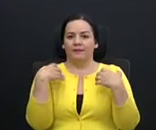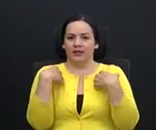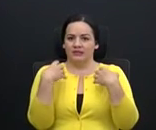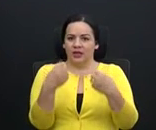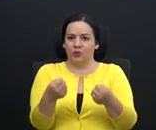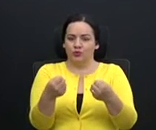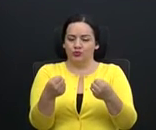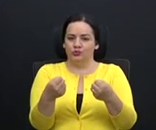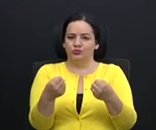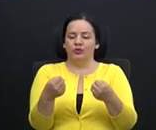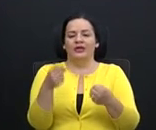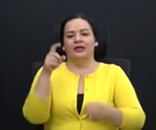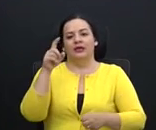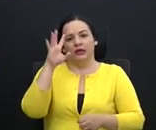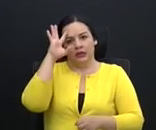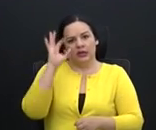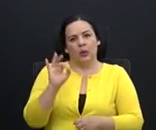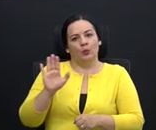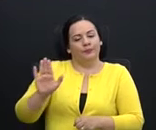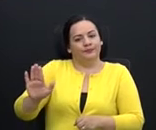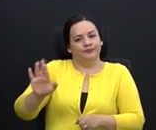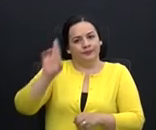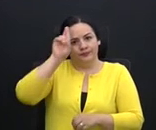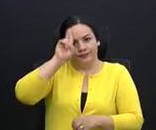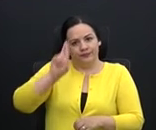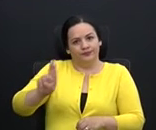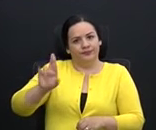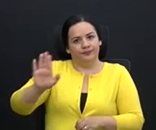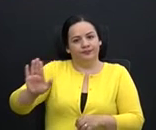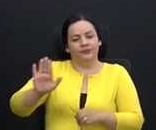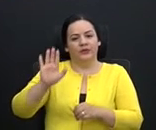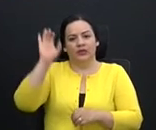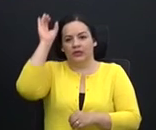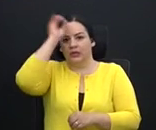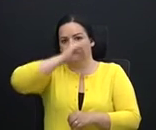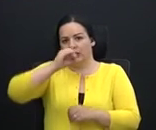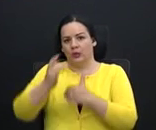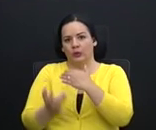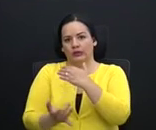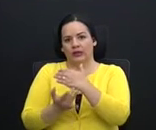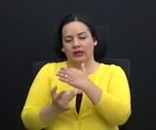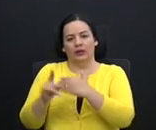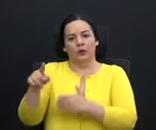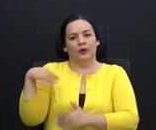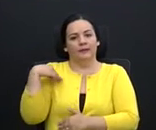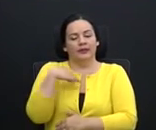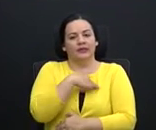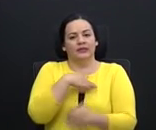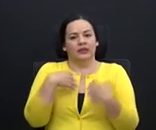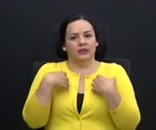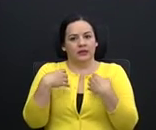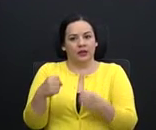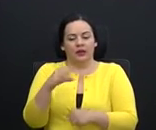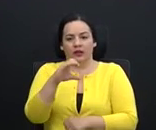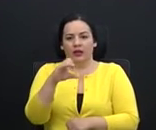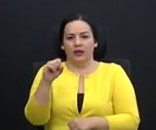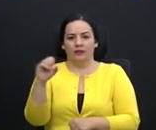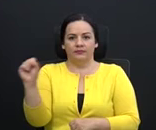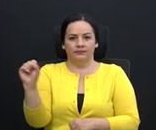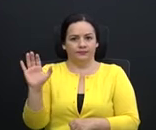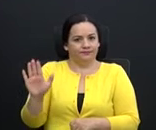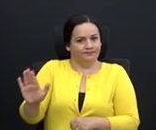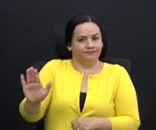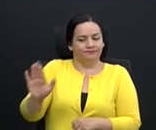propiamente dicho. Y creo que ahí hay que respetar ese criterio técnico del Ministerio de Salud, de la Caja Costarricense del Seguro Social,